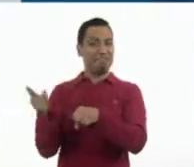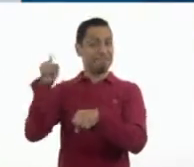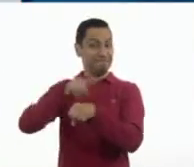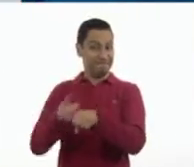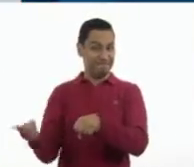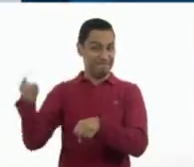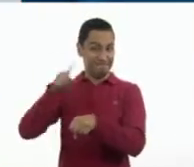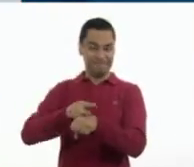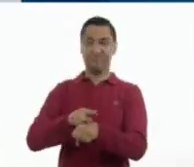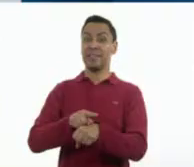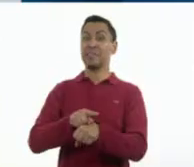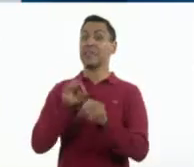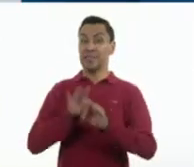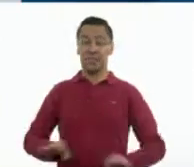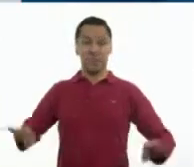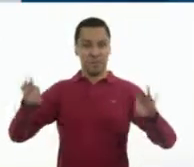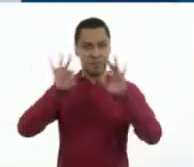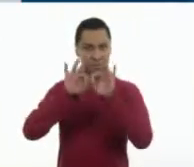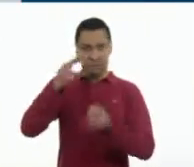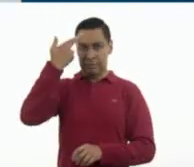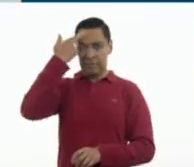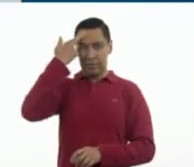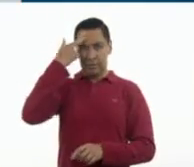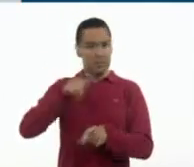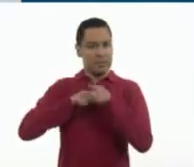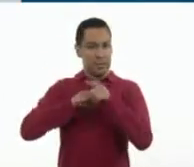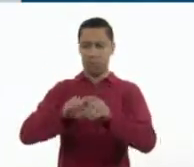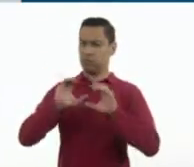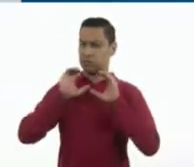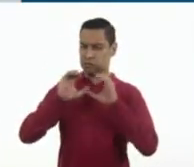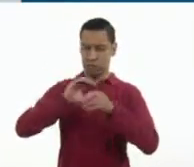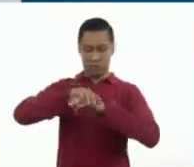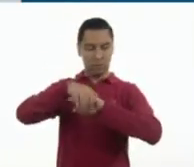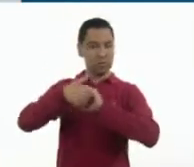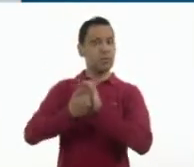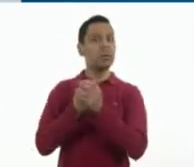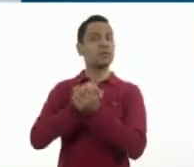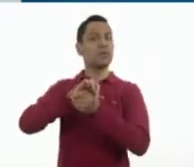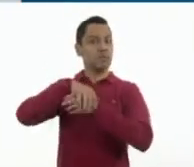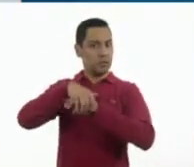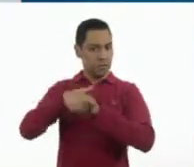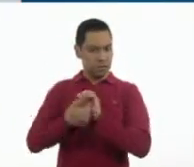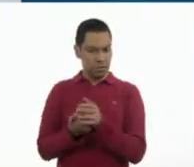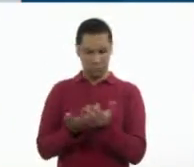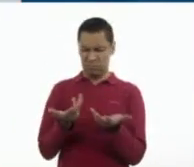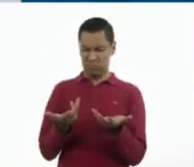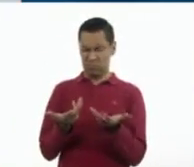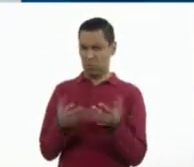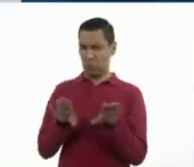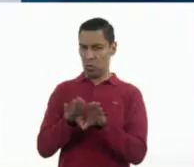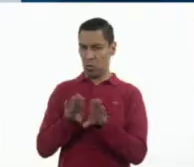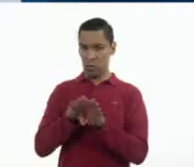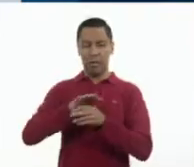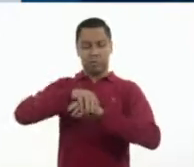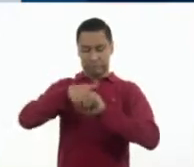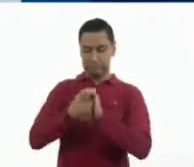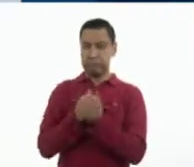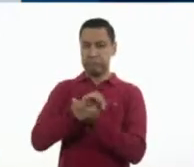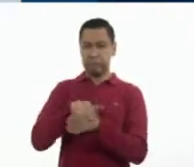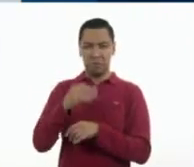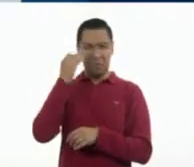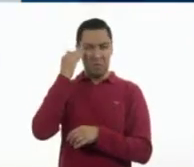Recuerden que es importante seguir cuidándonos, lavándonos las manos por lo menos durante 20 segundos,